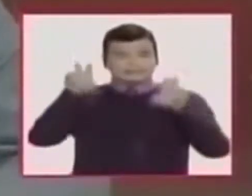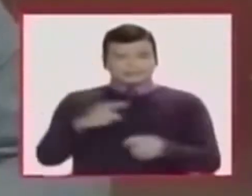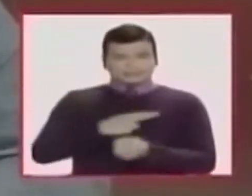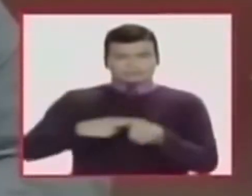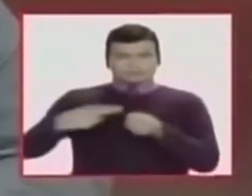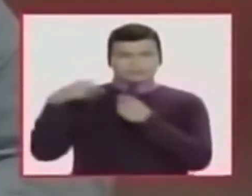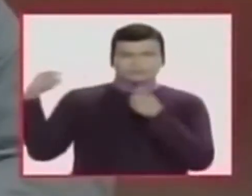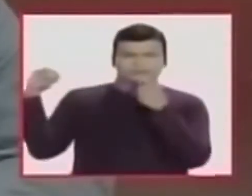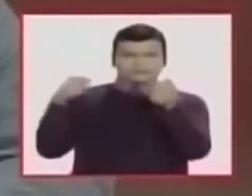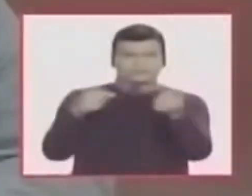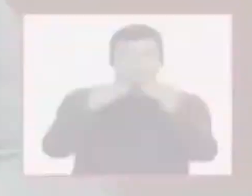financiación para producir contenidos.